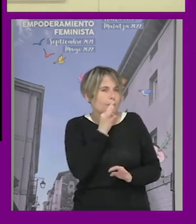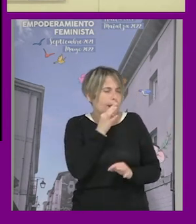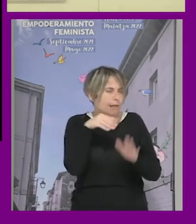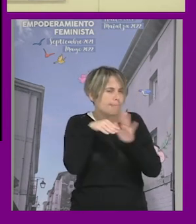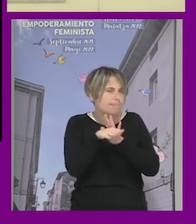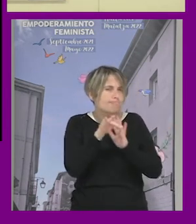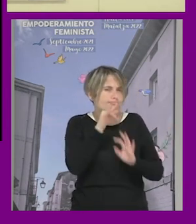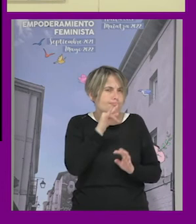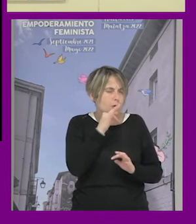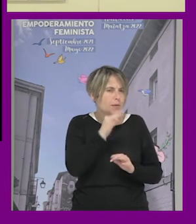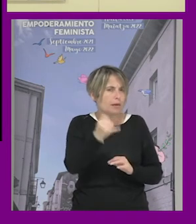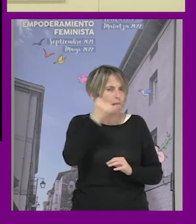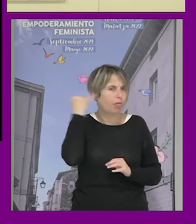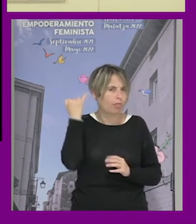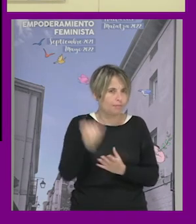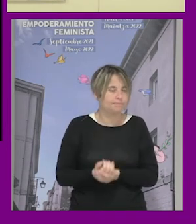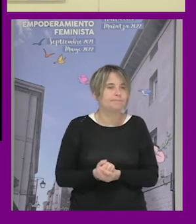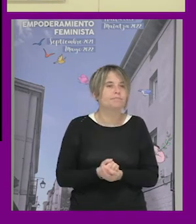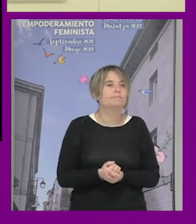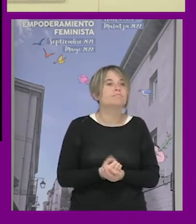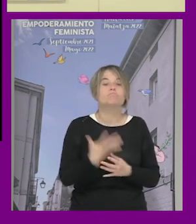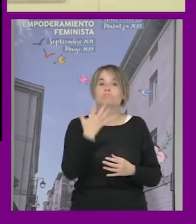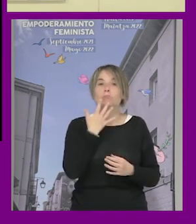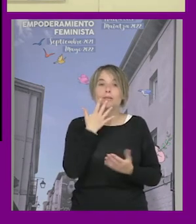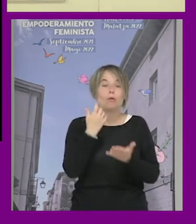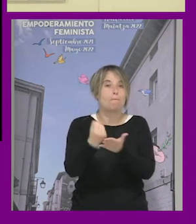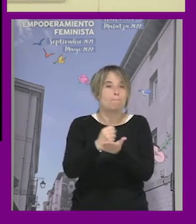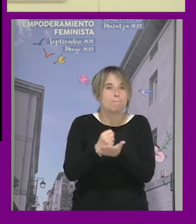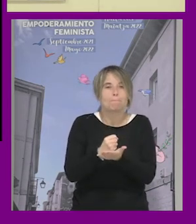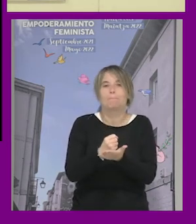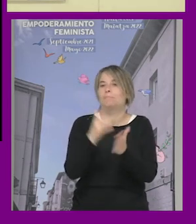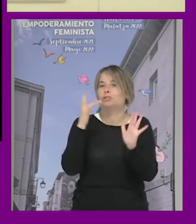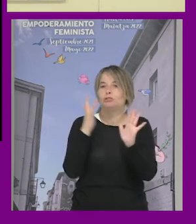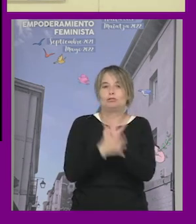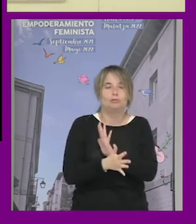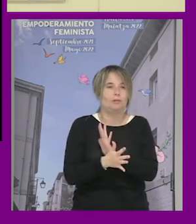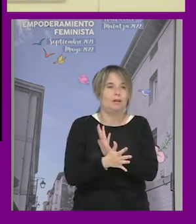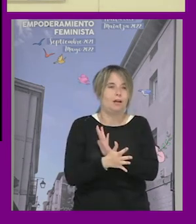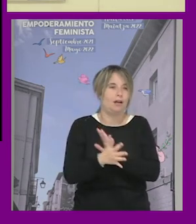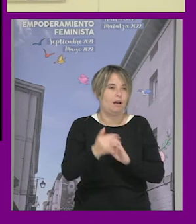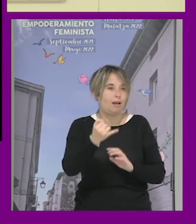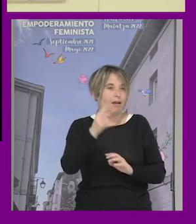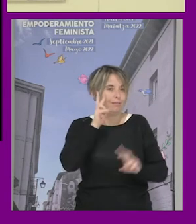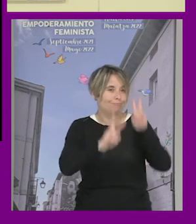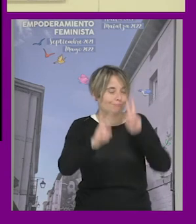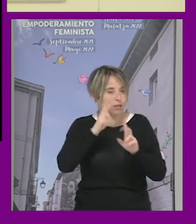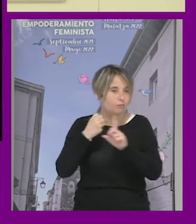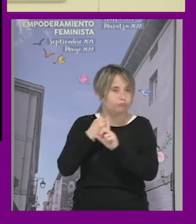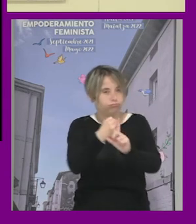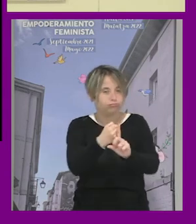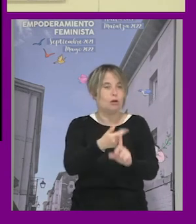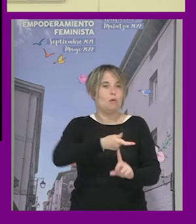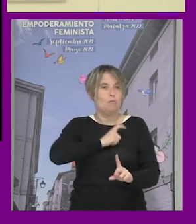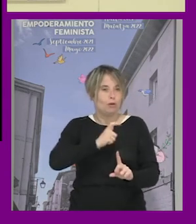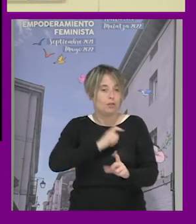lógica ¿no? de esta invisibilidad mientras que en el caso de los maricas había una hipervisibilidad y una persecución policial